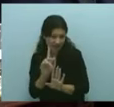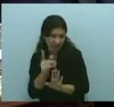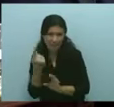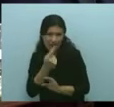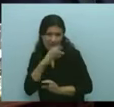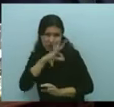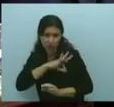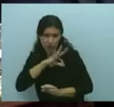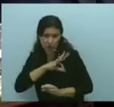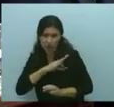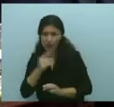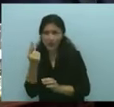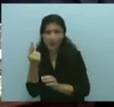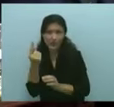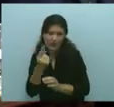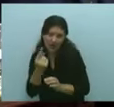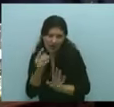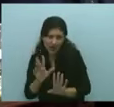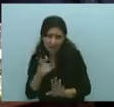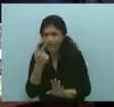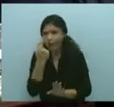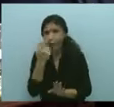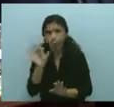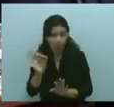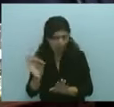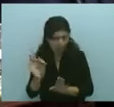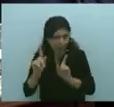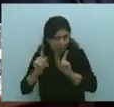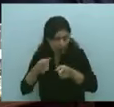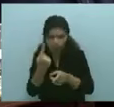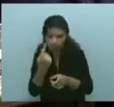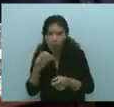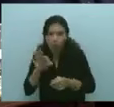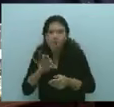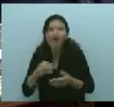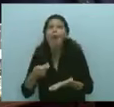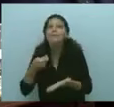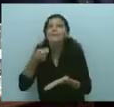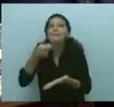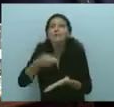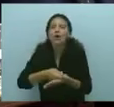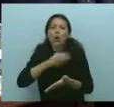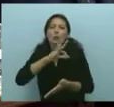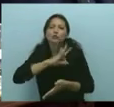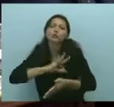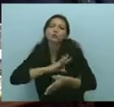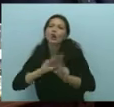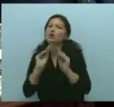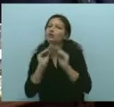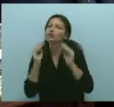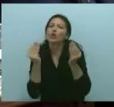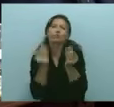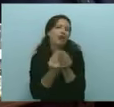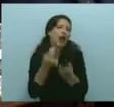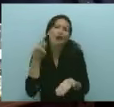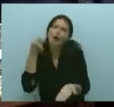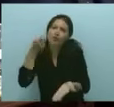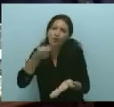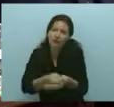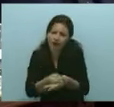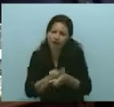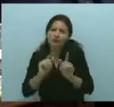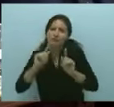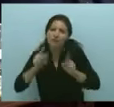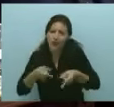Fe, porque es una manera también de financiar la caja. Y respecto a la determinación del haber, hay una nueva fórmula.